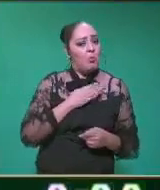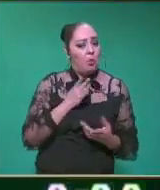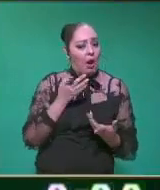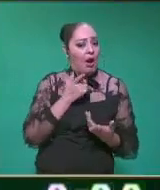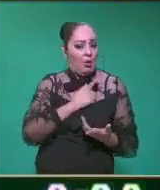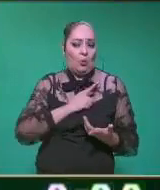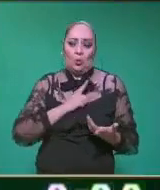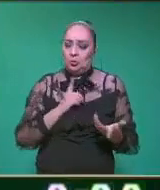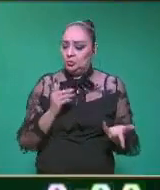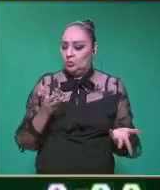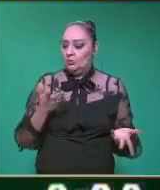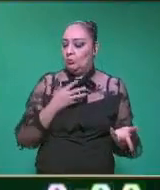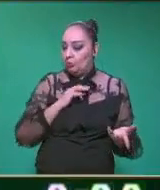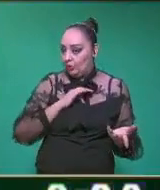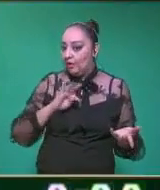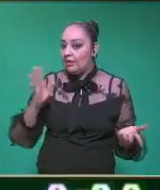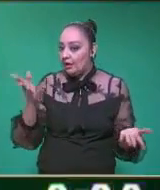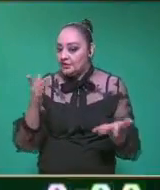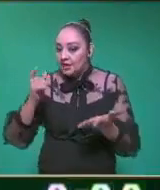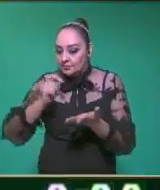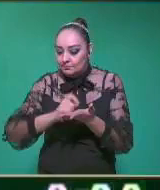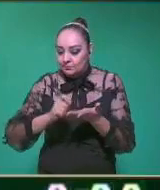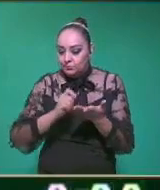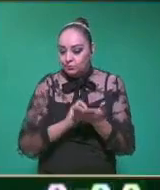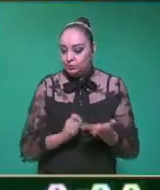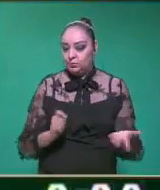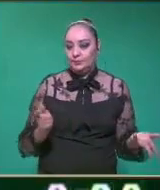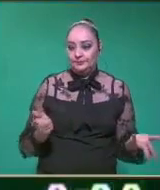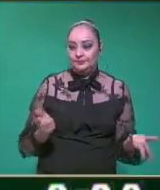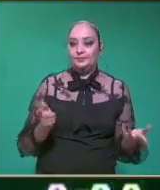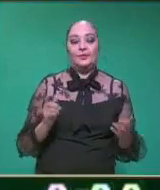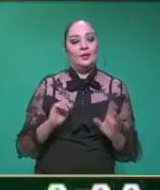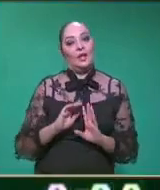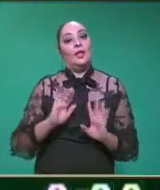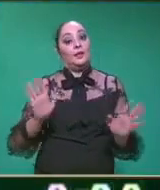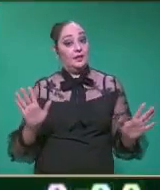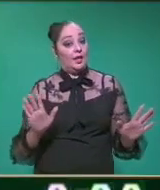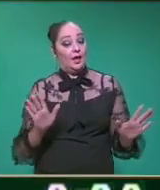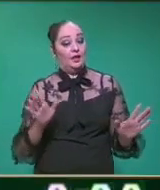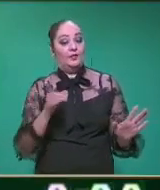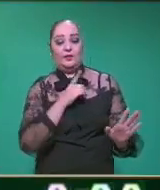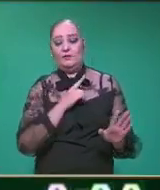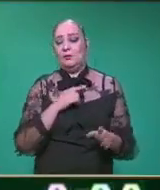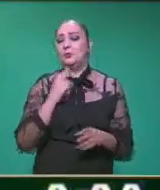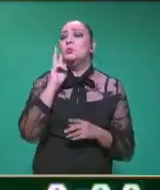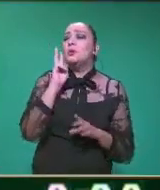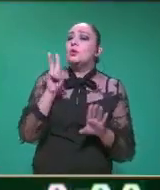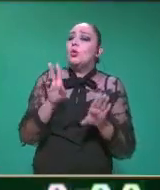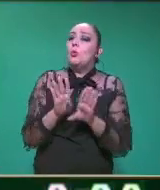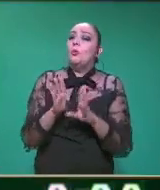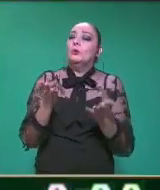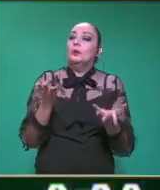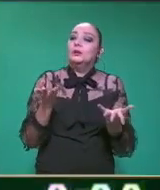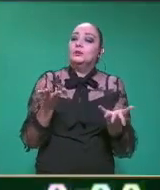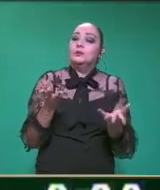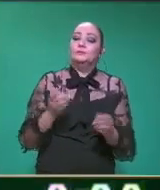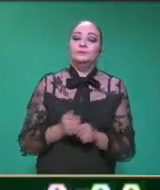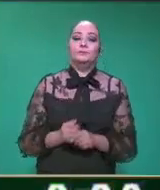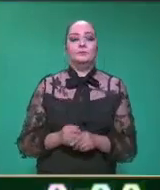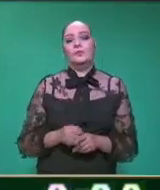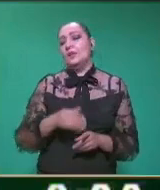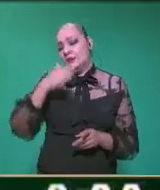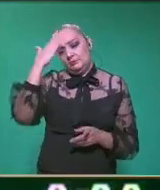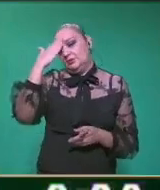compositor, eso lo tenemos bien comprobado. Claro que sí. Entonces, hay que ver esto. Como sabemos, la